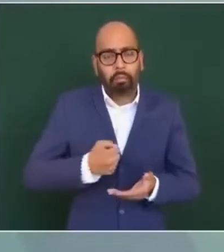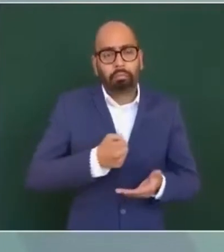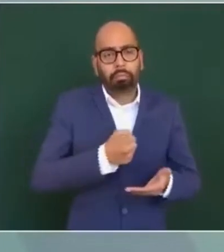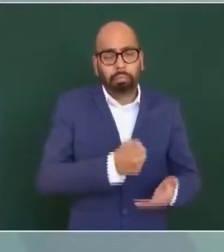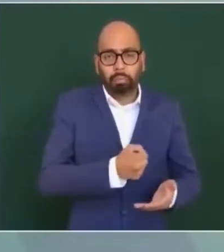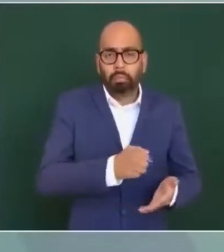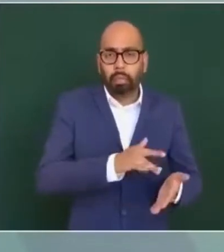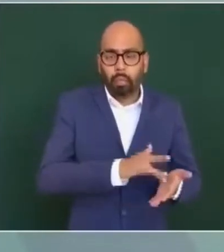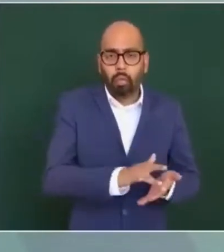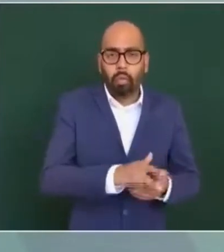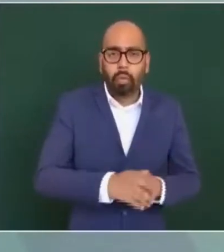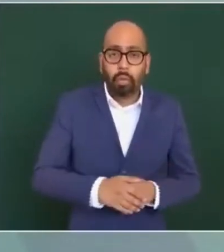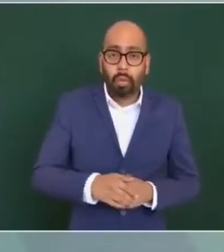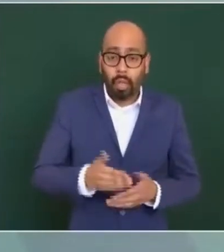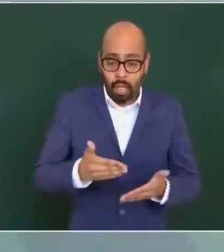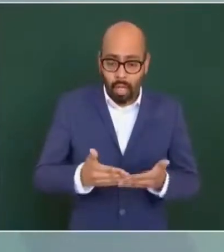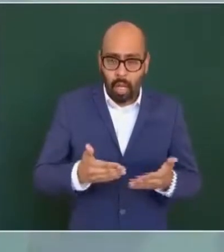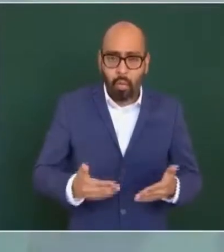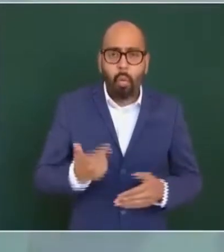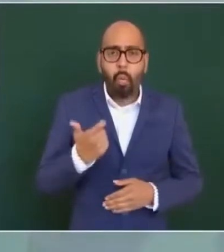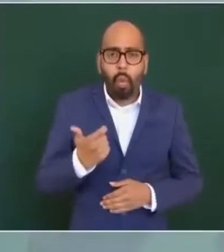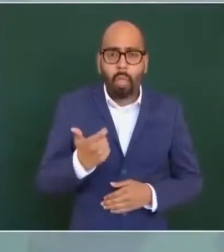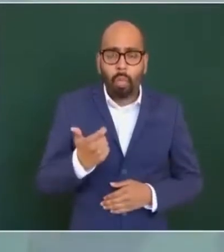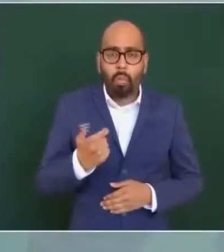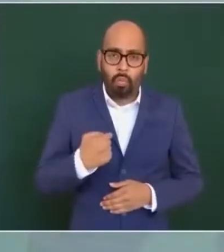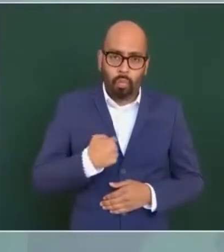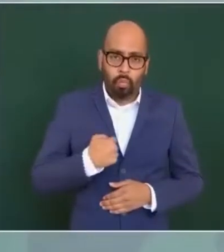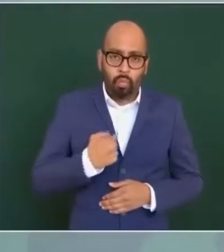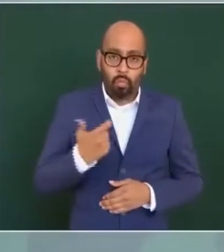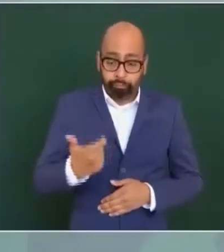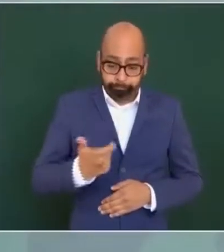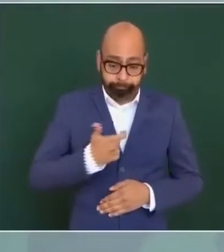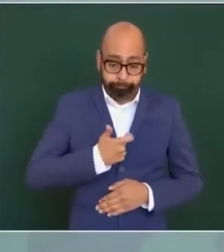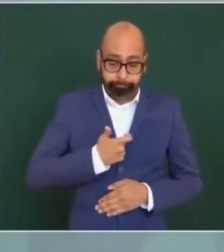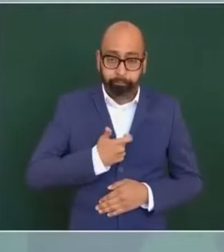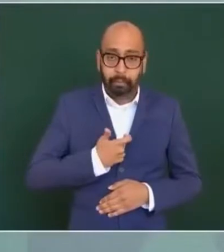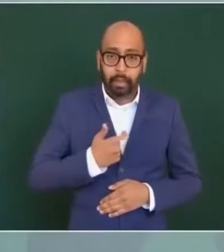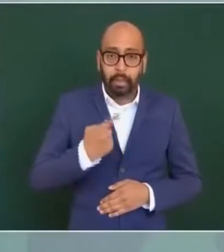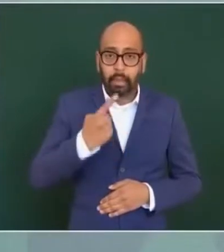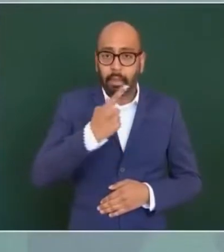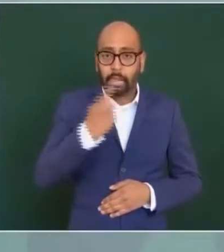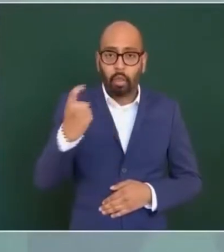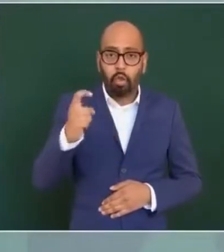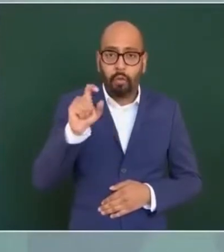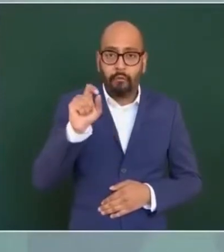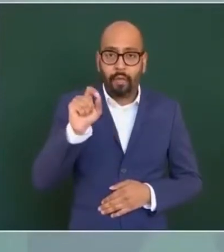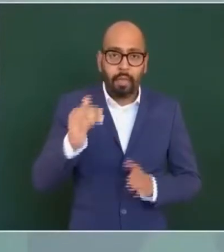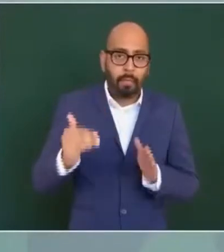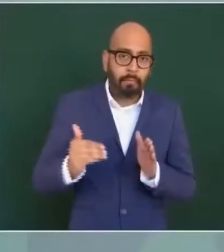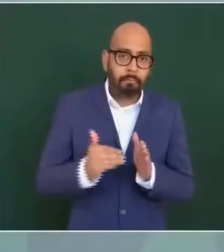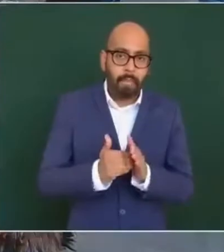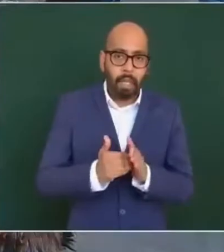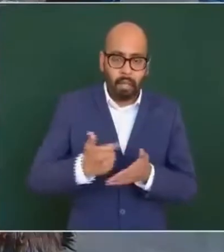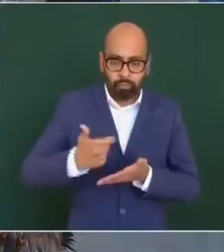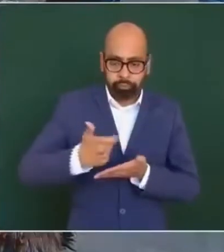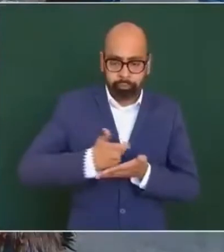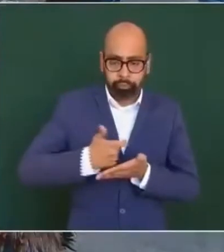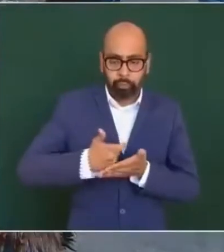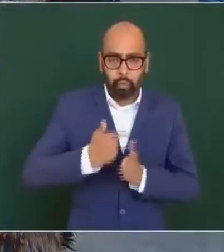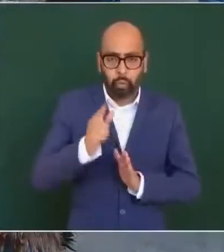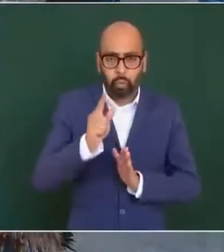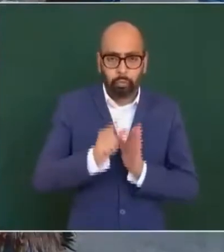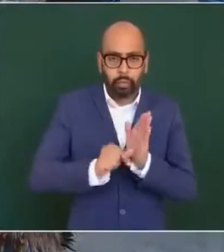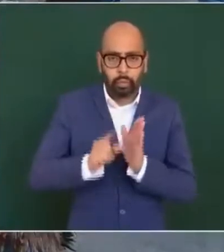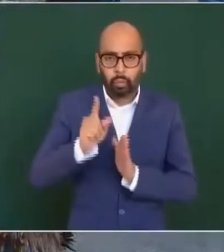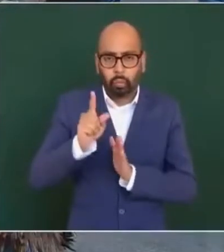estar ganando como 120 al mes y me